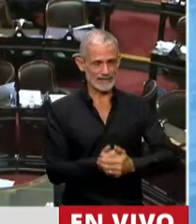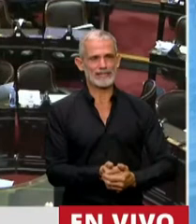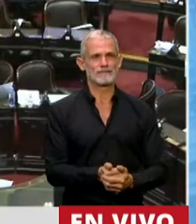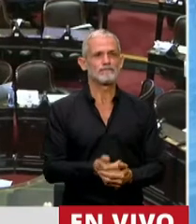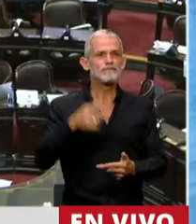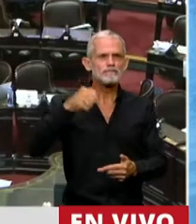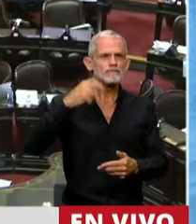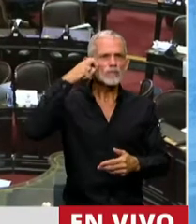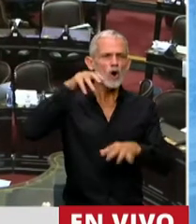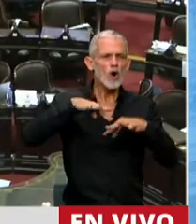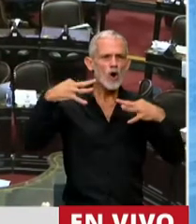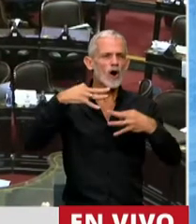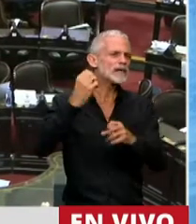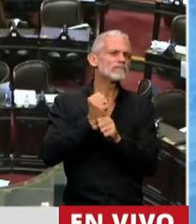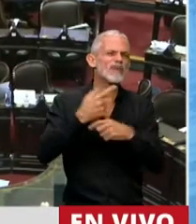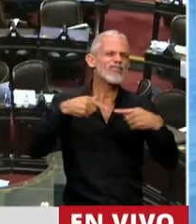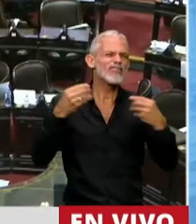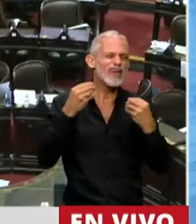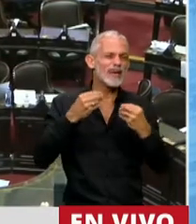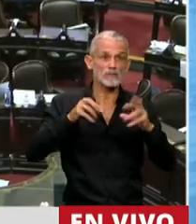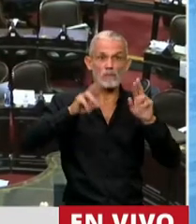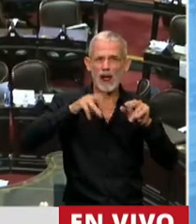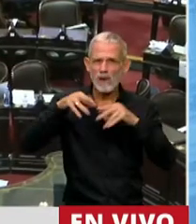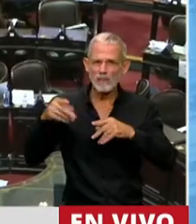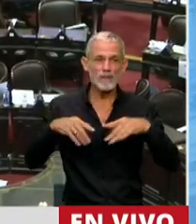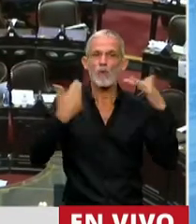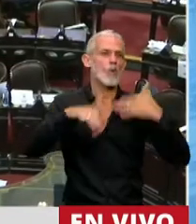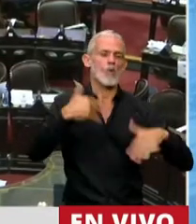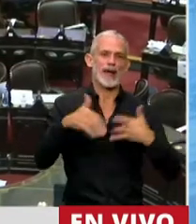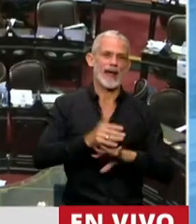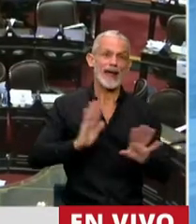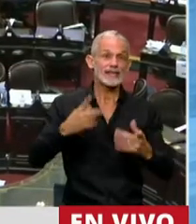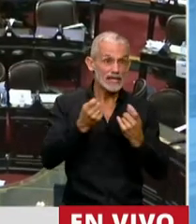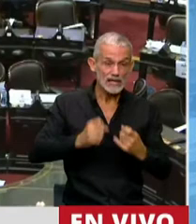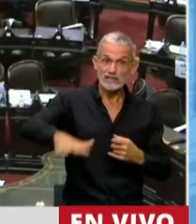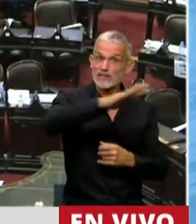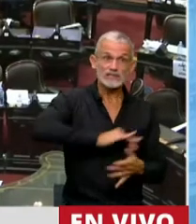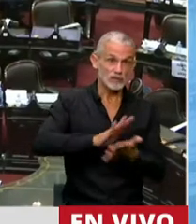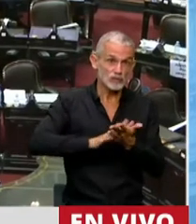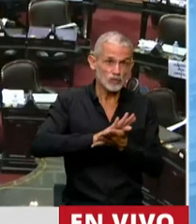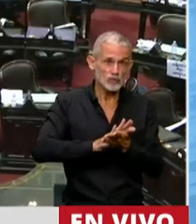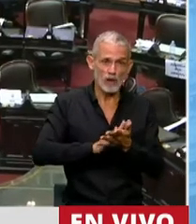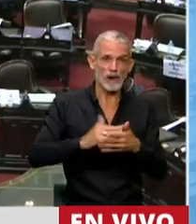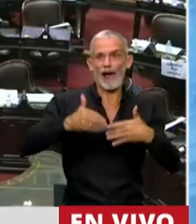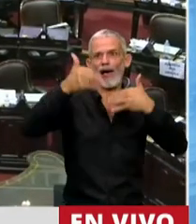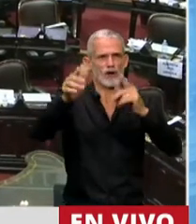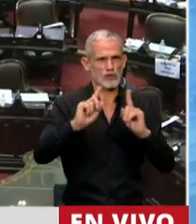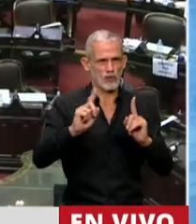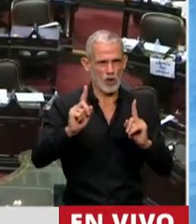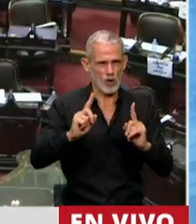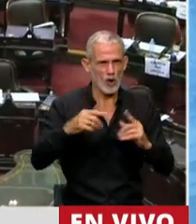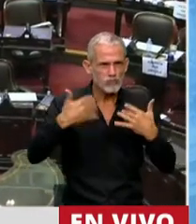este Congreso debe trabajar sobre políticas urgentes que necesitan soluciones para los